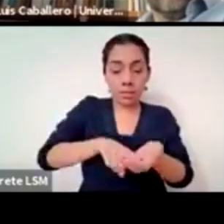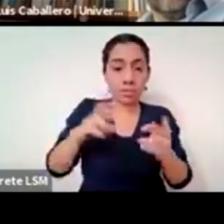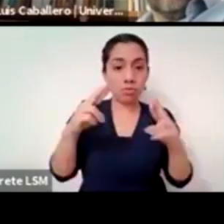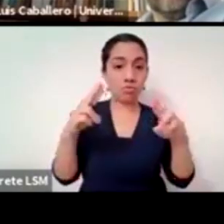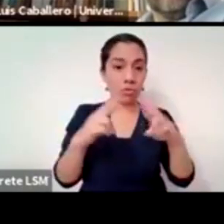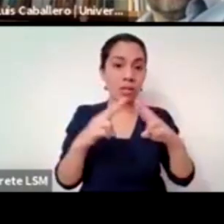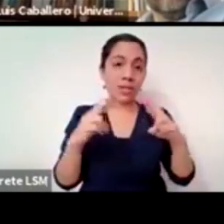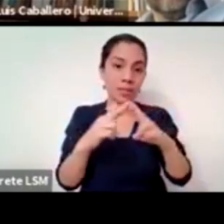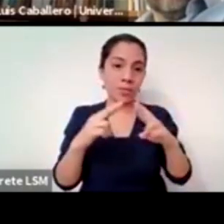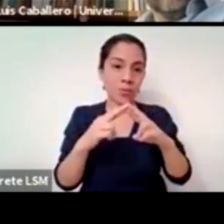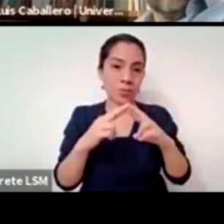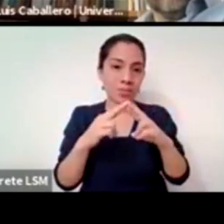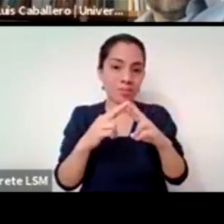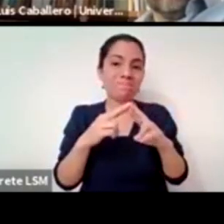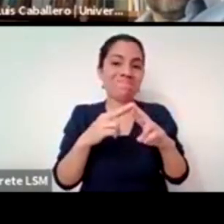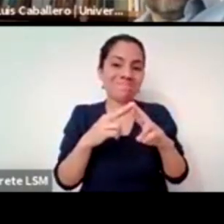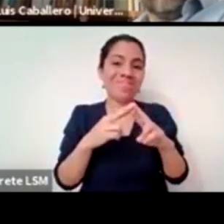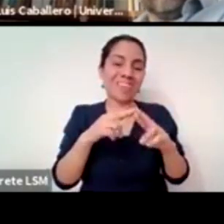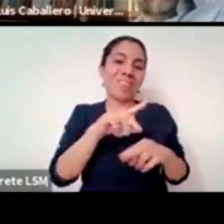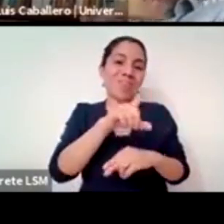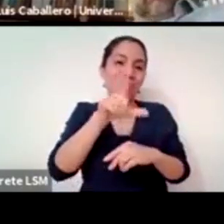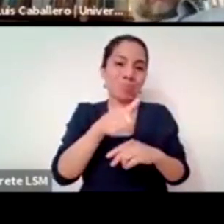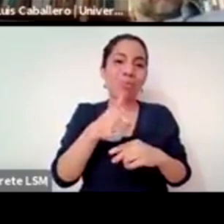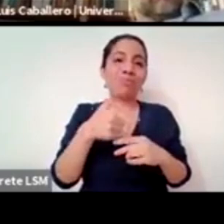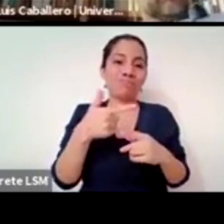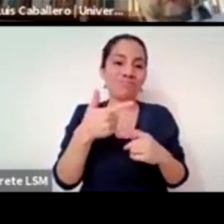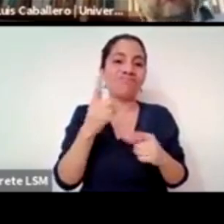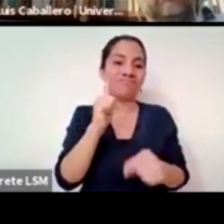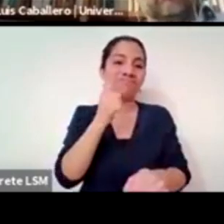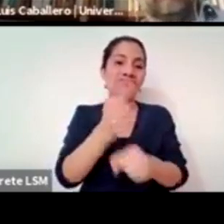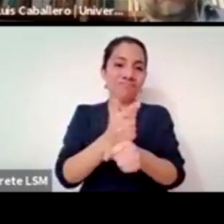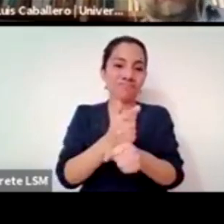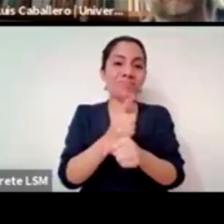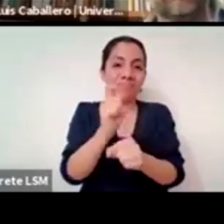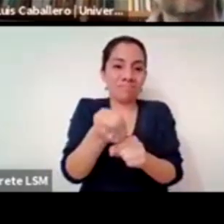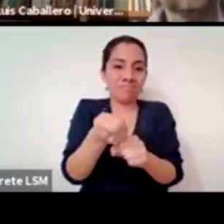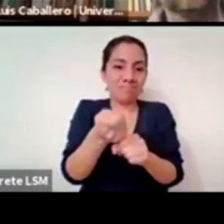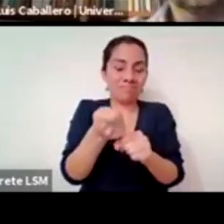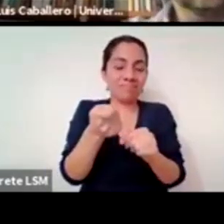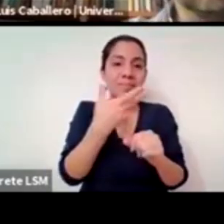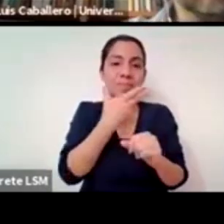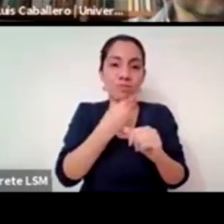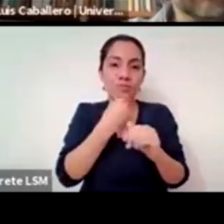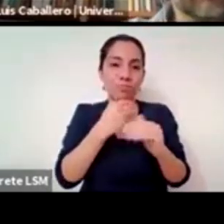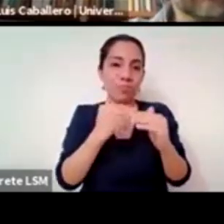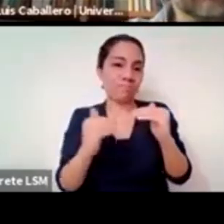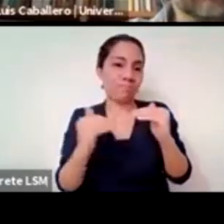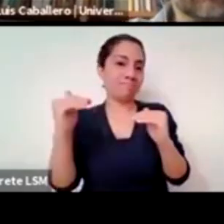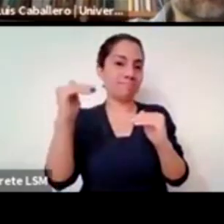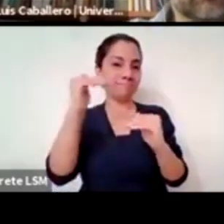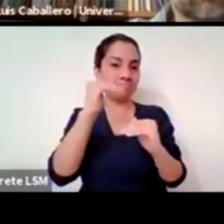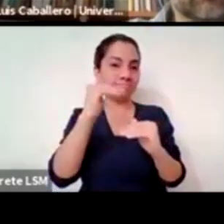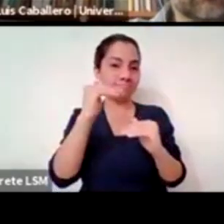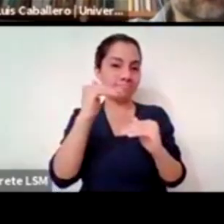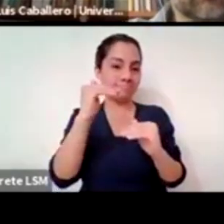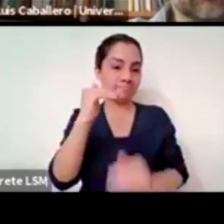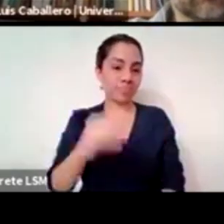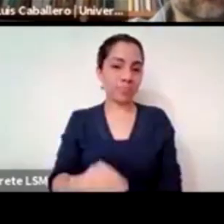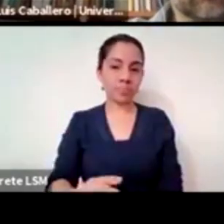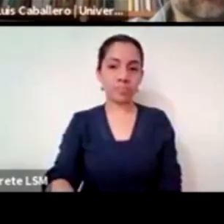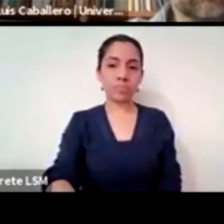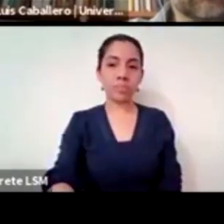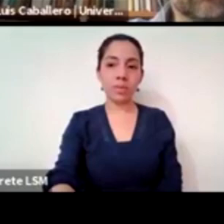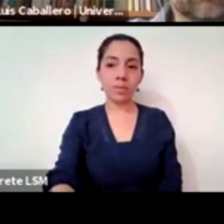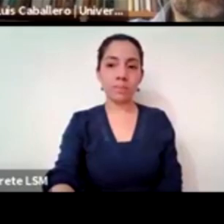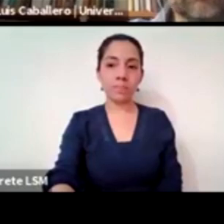claramente patriarcales la tercera afirmación es que el patriarcado